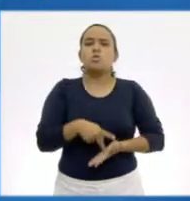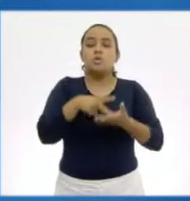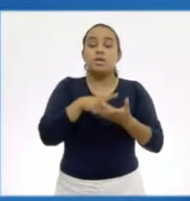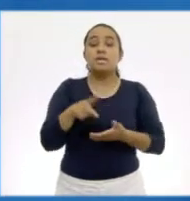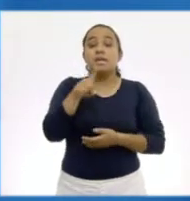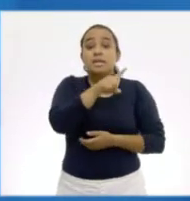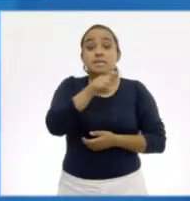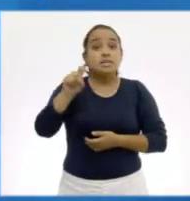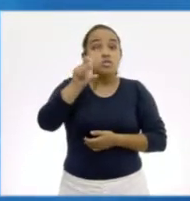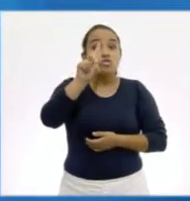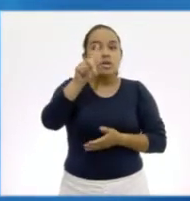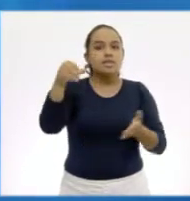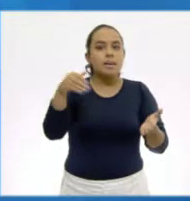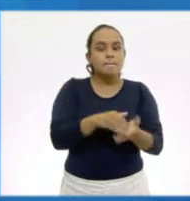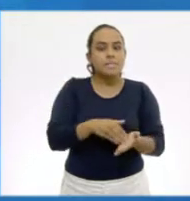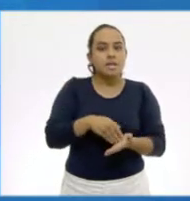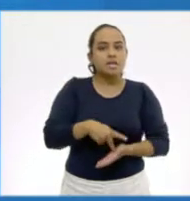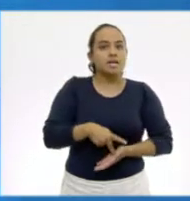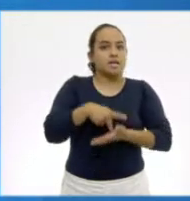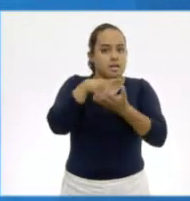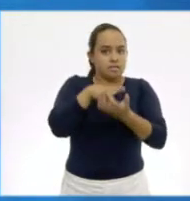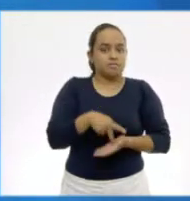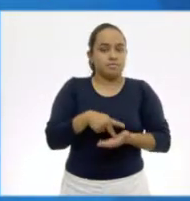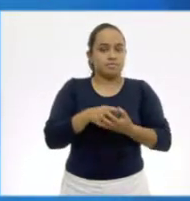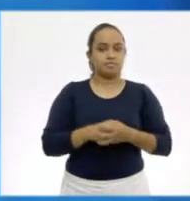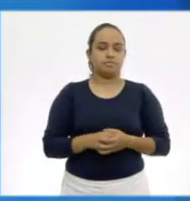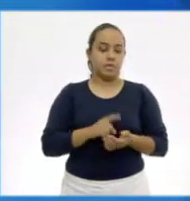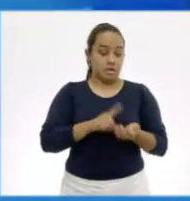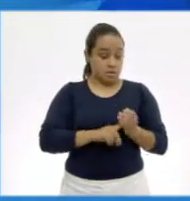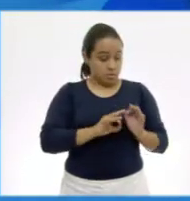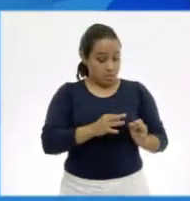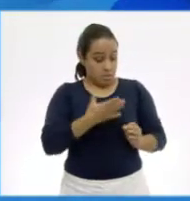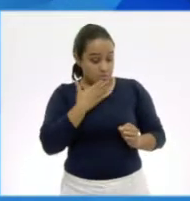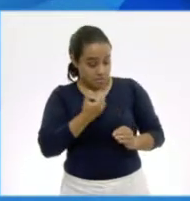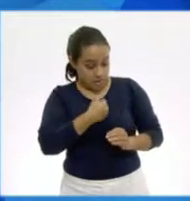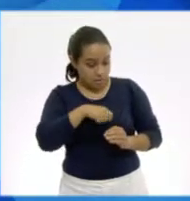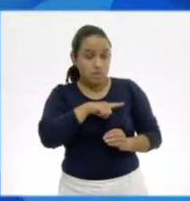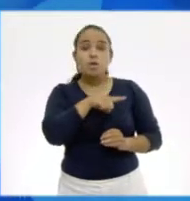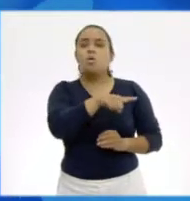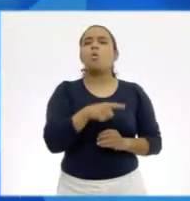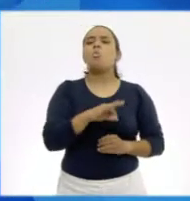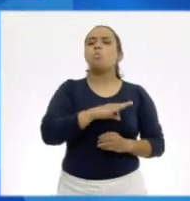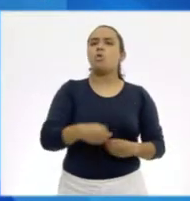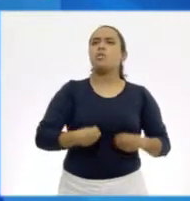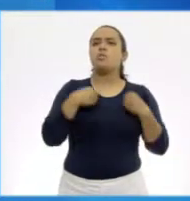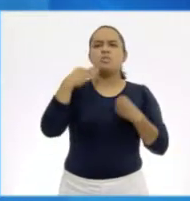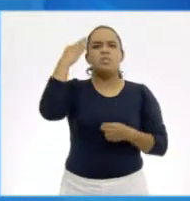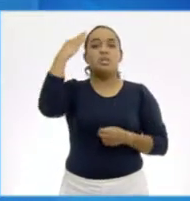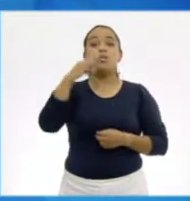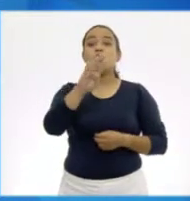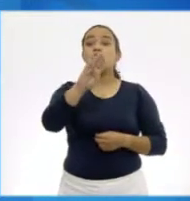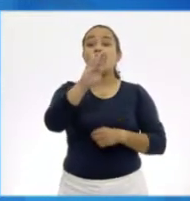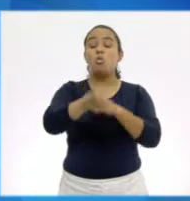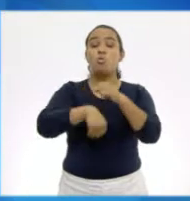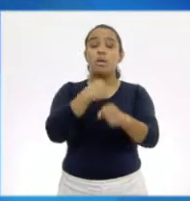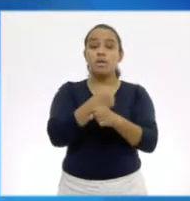130,000 kilogramos. En buenas condiciones puede vivir hasta 90 años. No obstante, en promedio